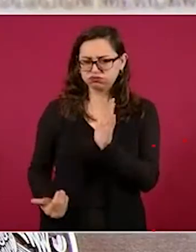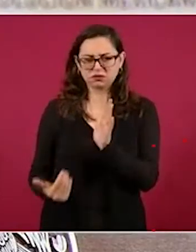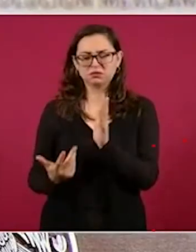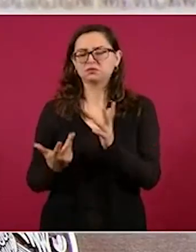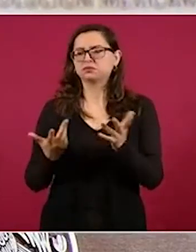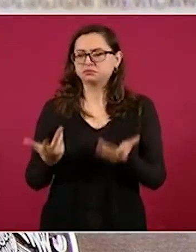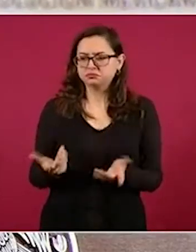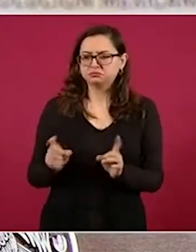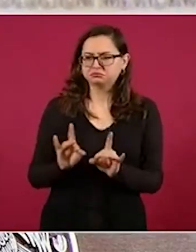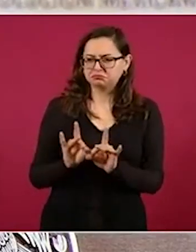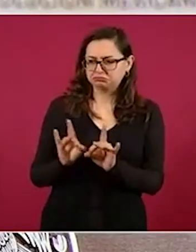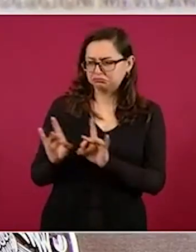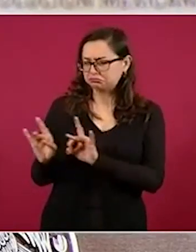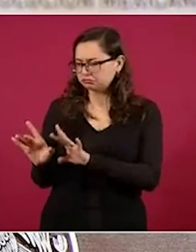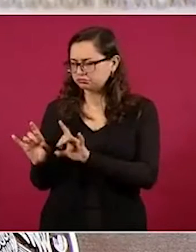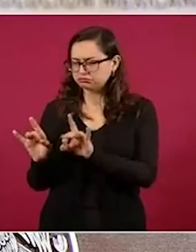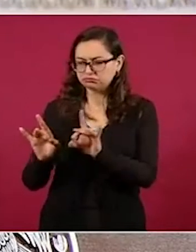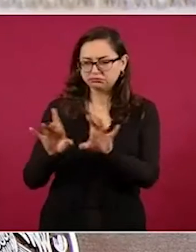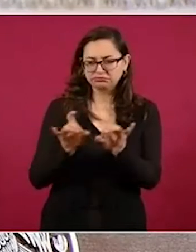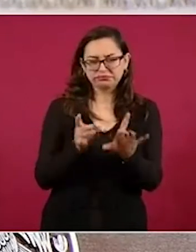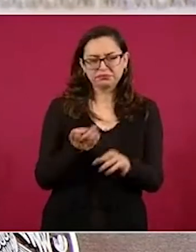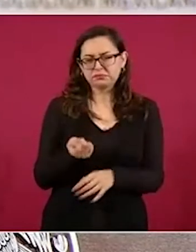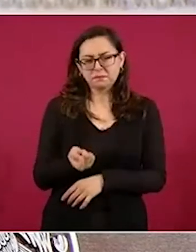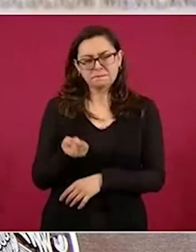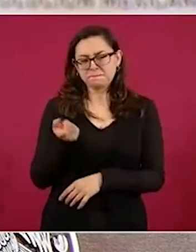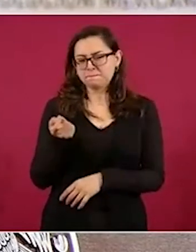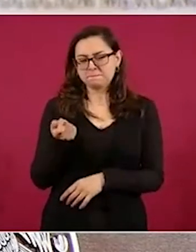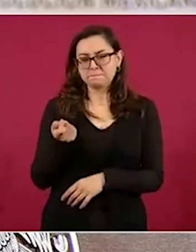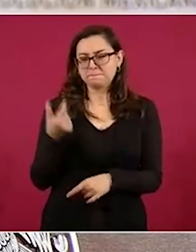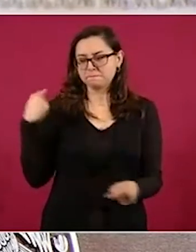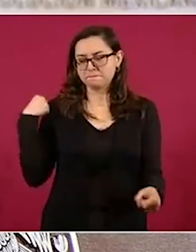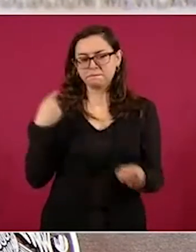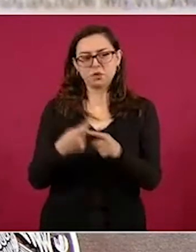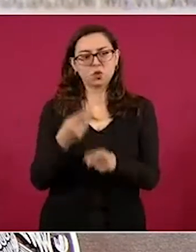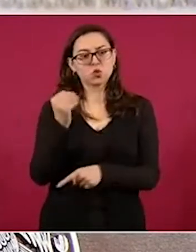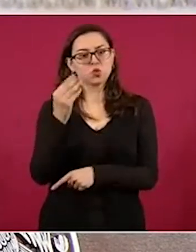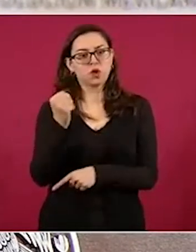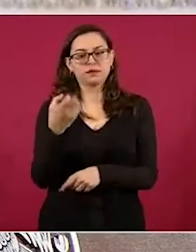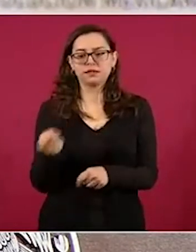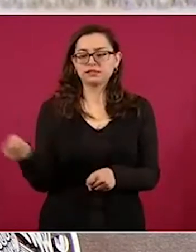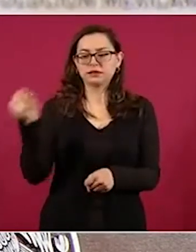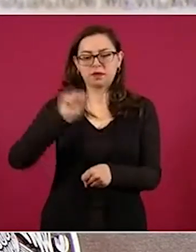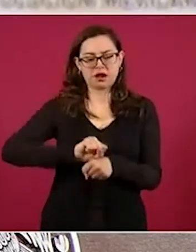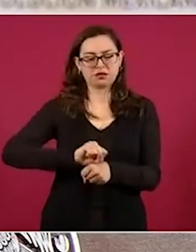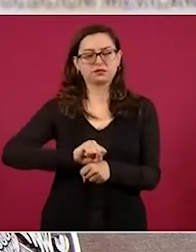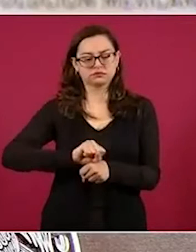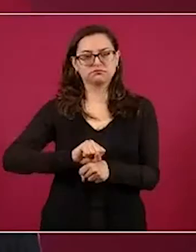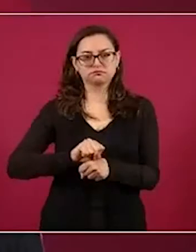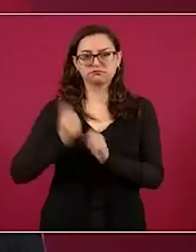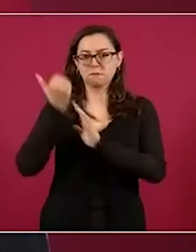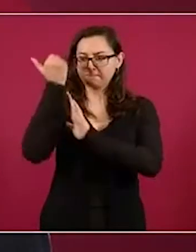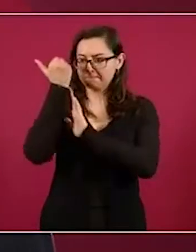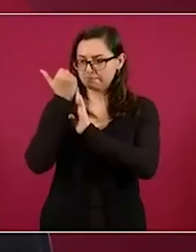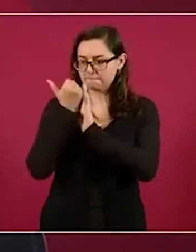ocurrencias, los nuevos casos de enfermedad, nueve semanas consecutivas. Y esto ha sido muy consistente en